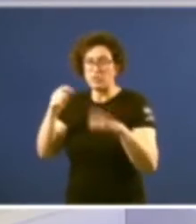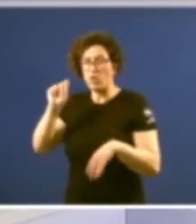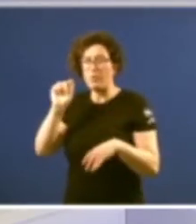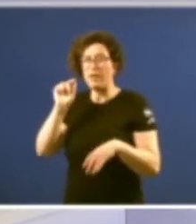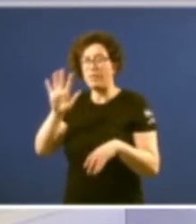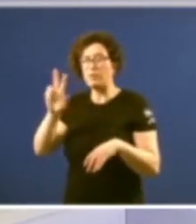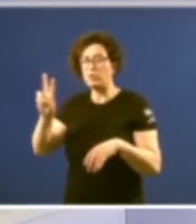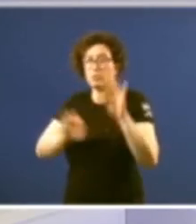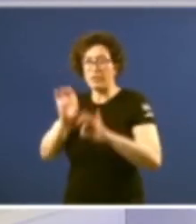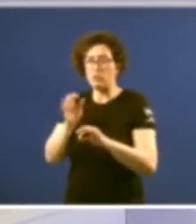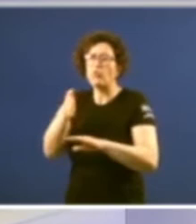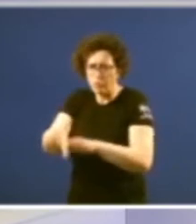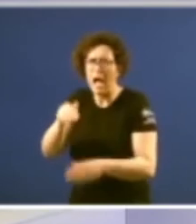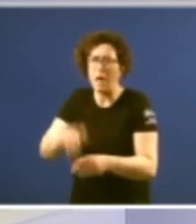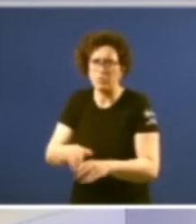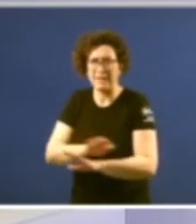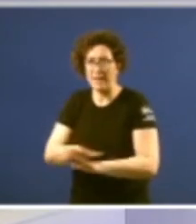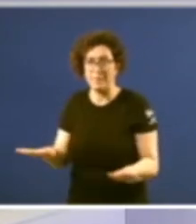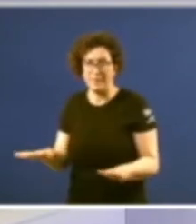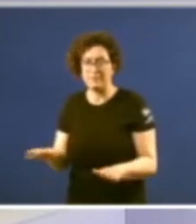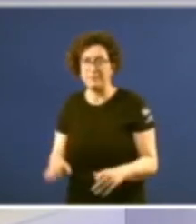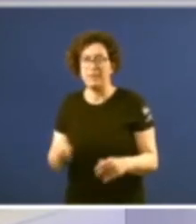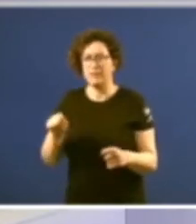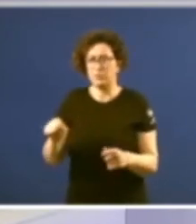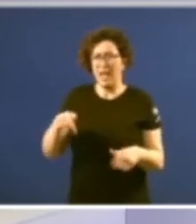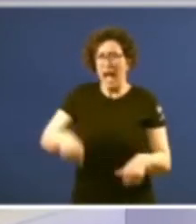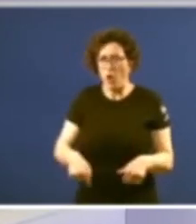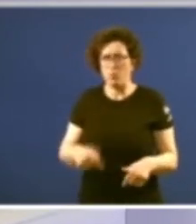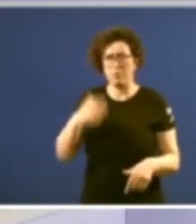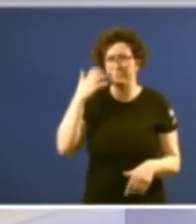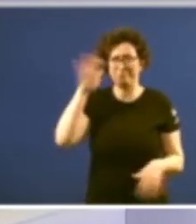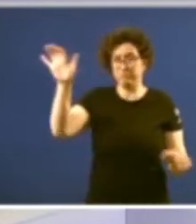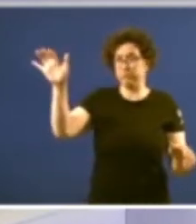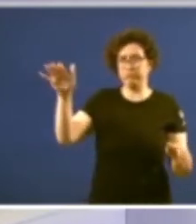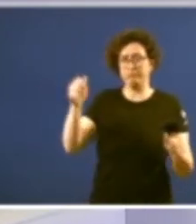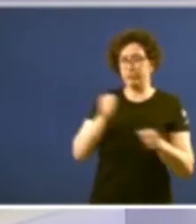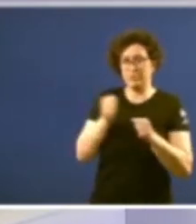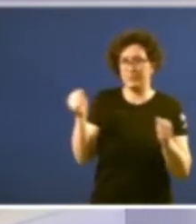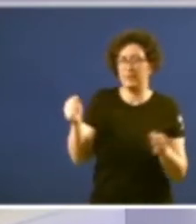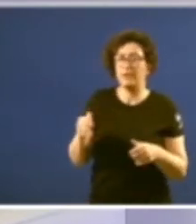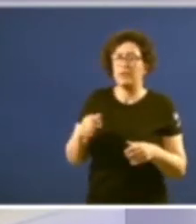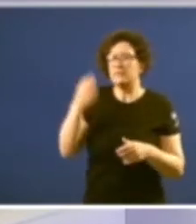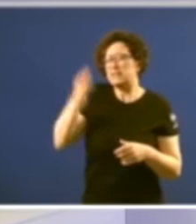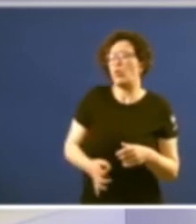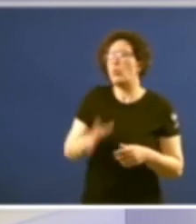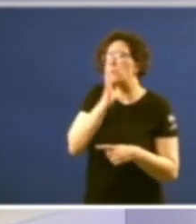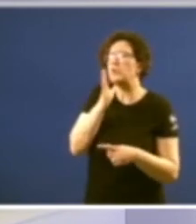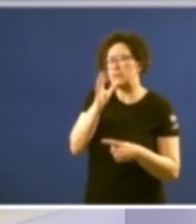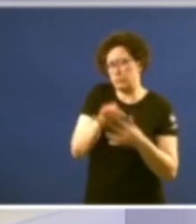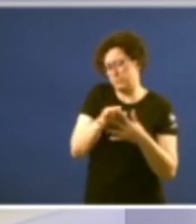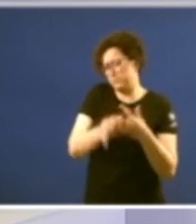% da poboación eso seria oxe algo impensable non? Seguramente hai moitas razóns para explicar